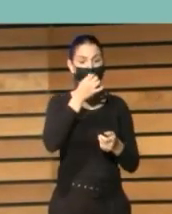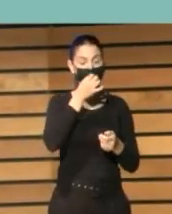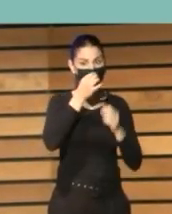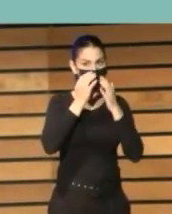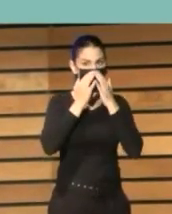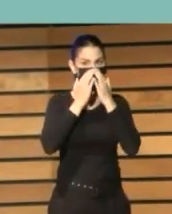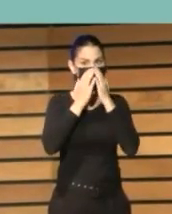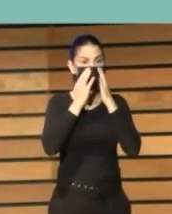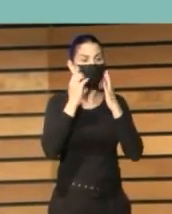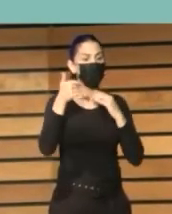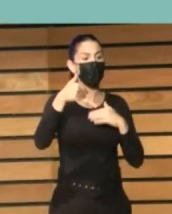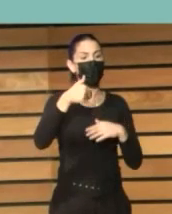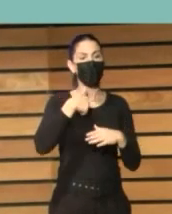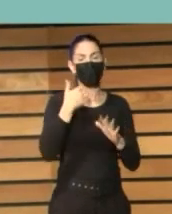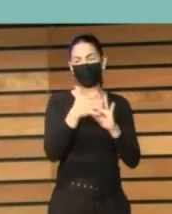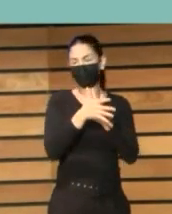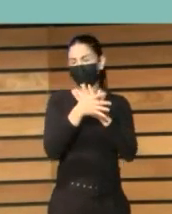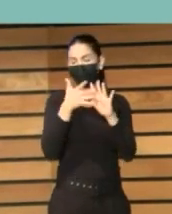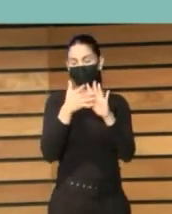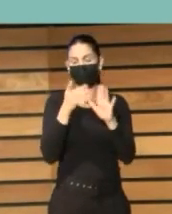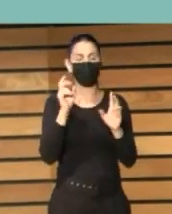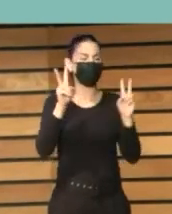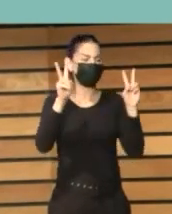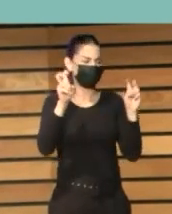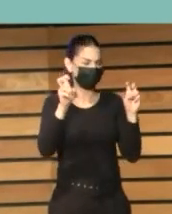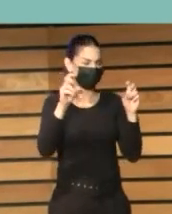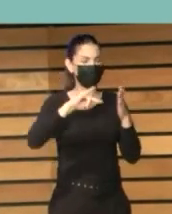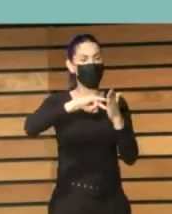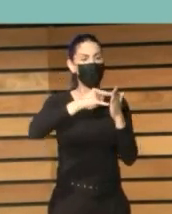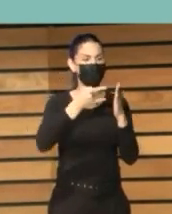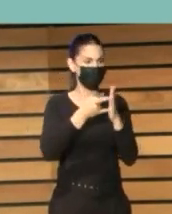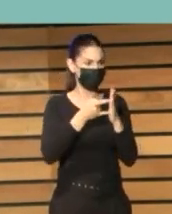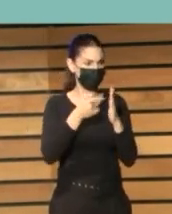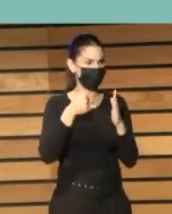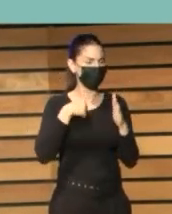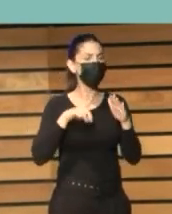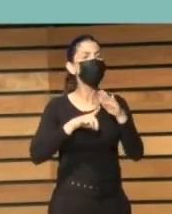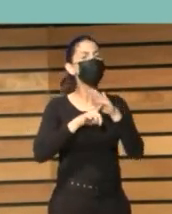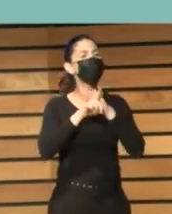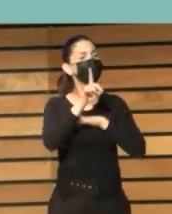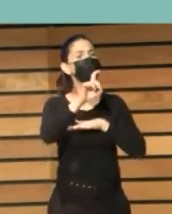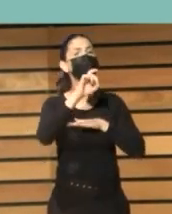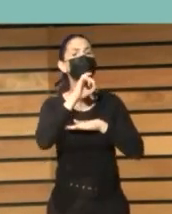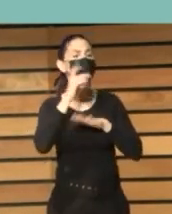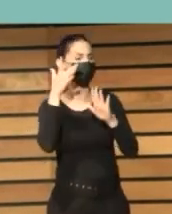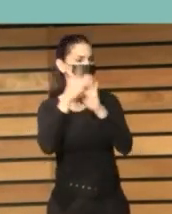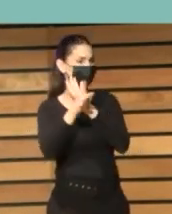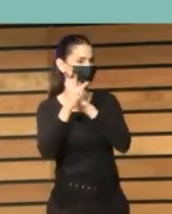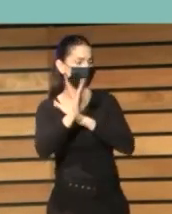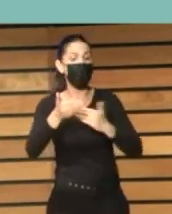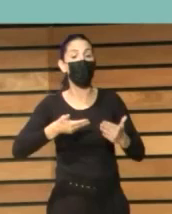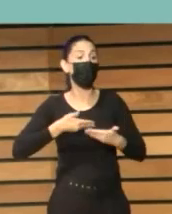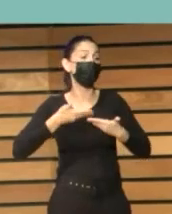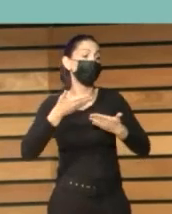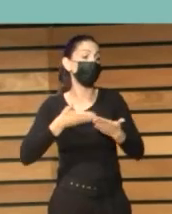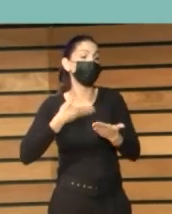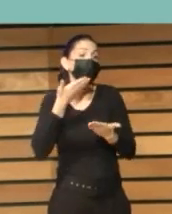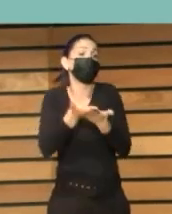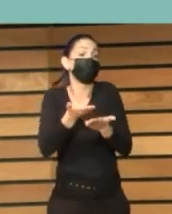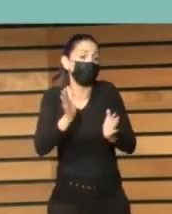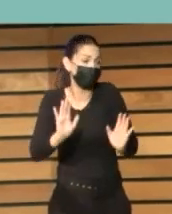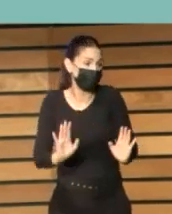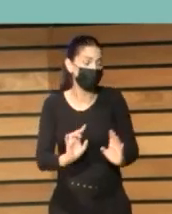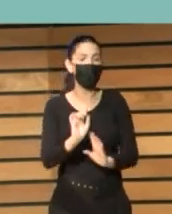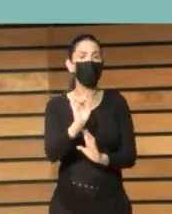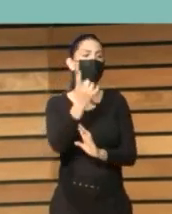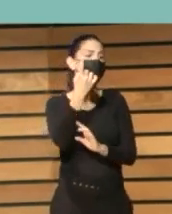rápidamente algunos de los ejes claves del proyecto, tal como lo estamos desarrollando o lo estamos proponiendo. Y es, en